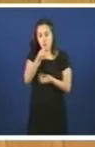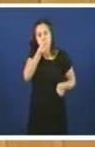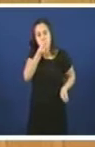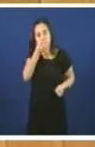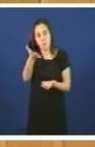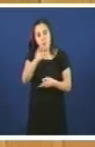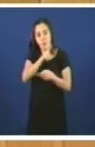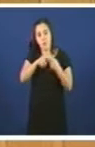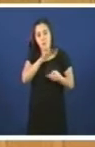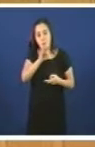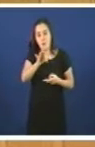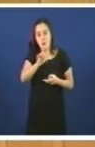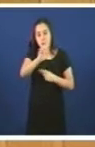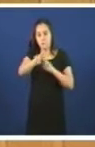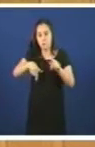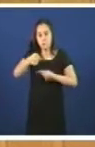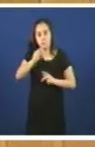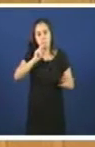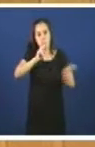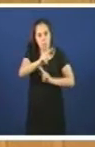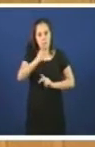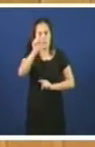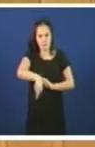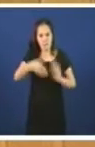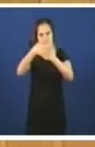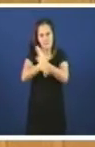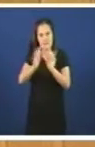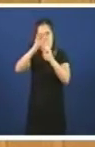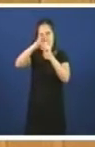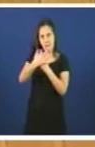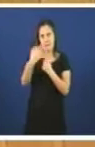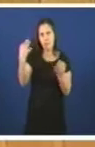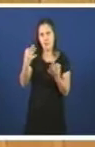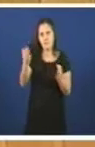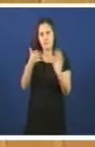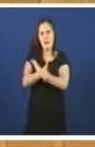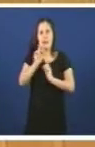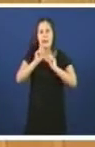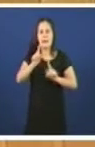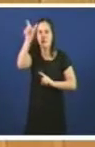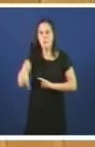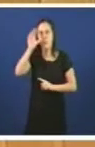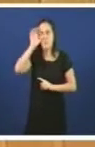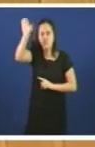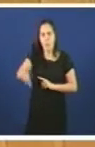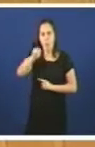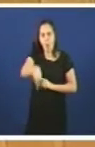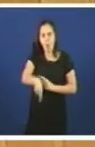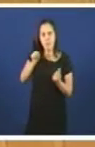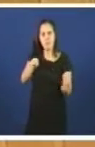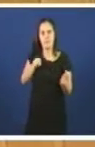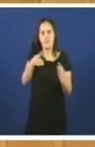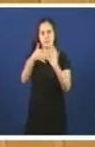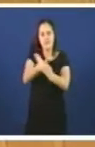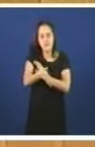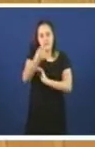se vai a decir nas seguintes intervencións porque que en escoite o seu debate tamén se decatará de que estamos en esencia ante a